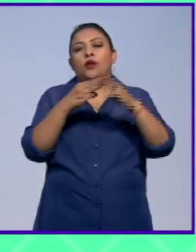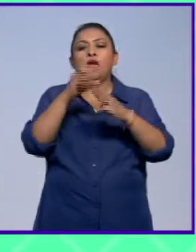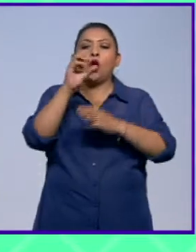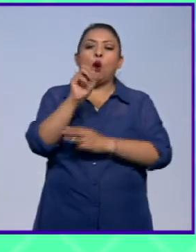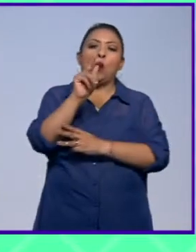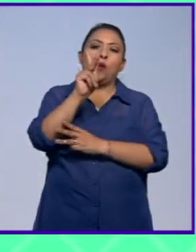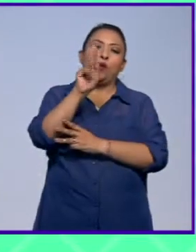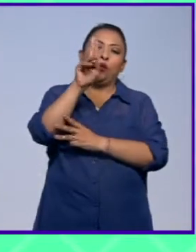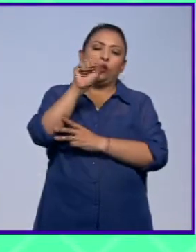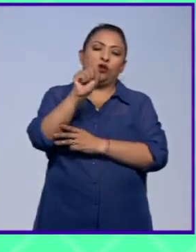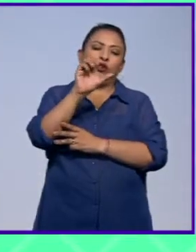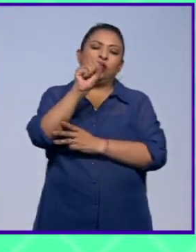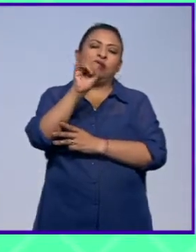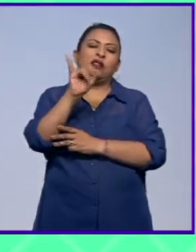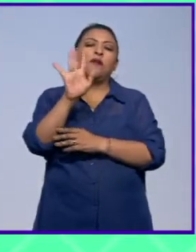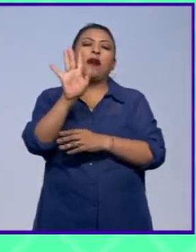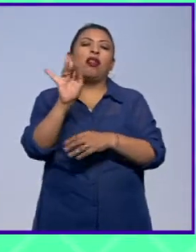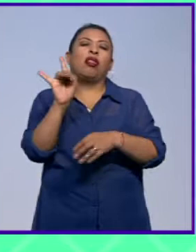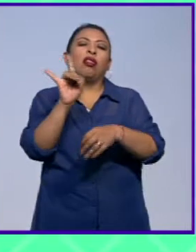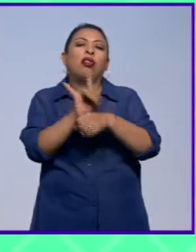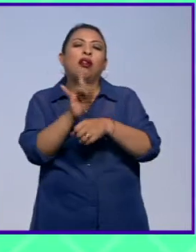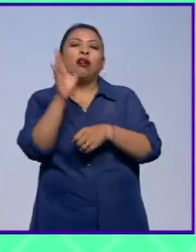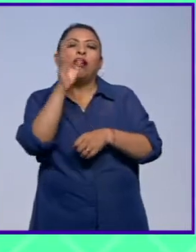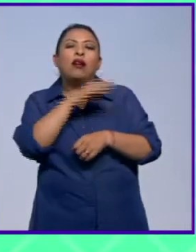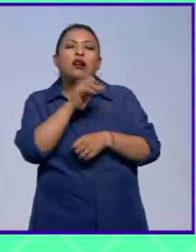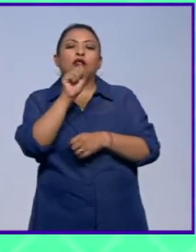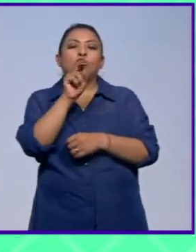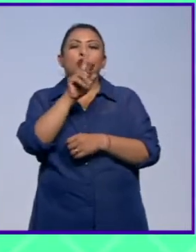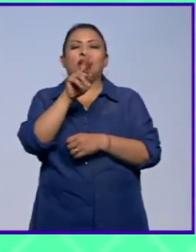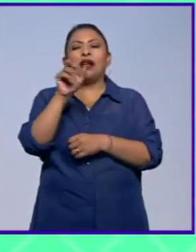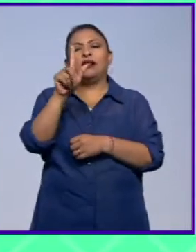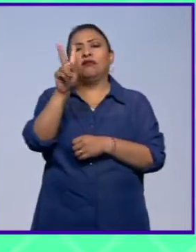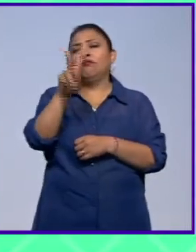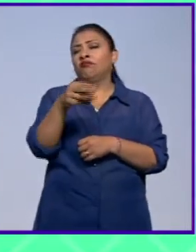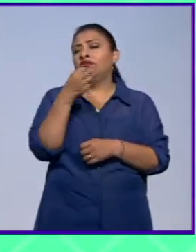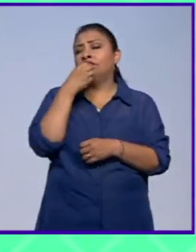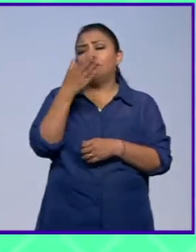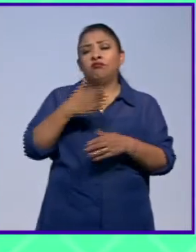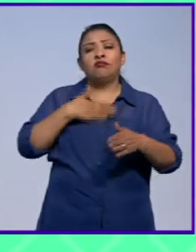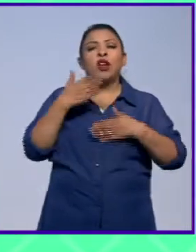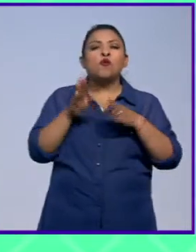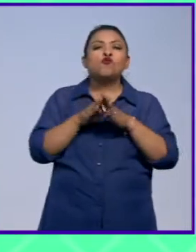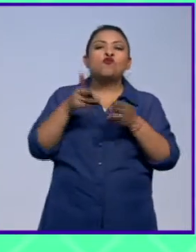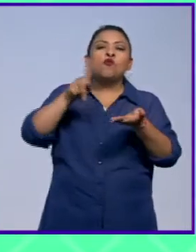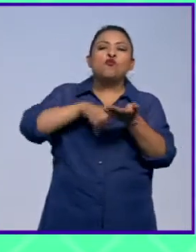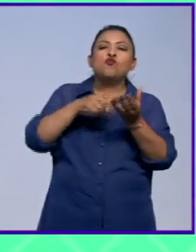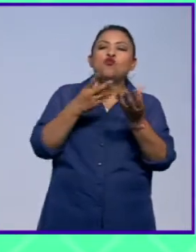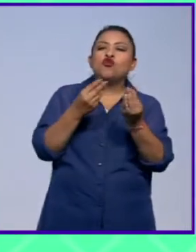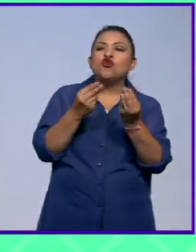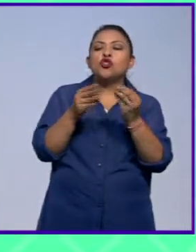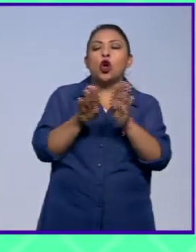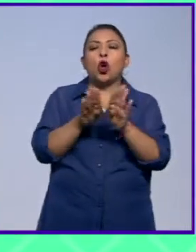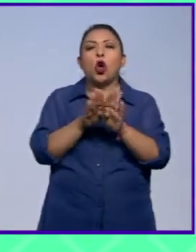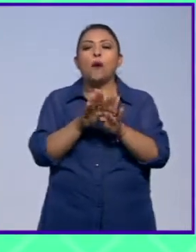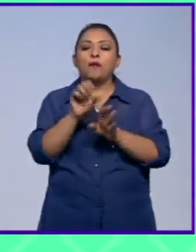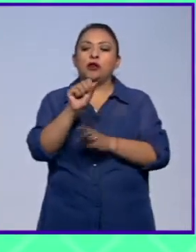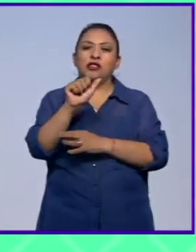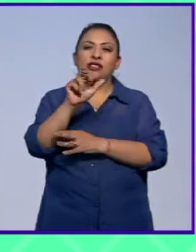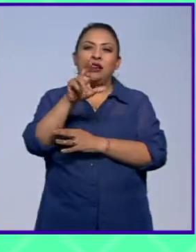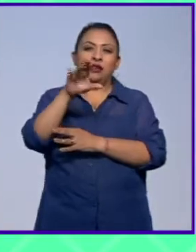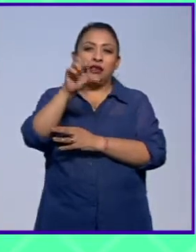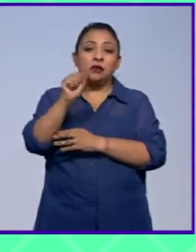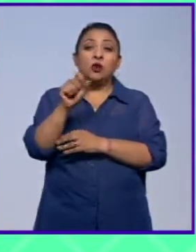Iniestrus, que es una especie de farsa surrealista muy divertida, muy sarcástica, que vamos a tener